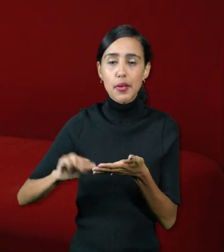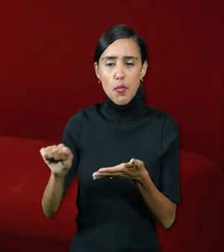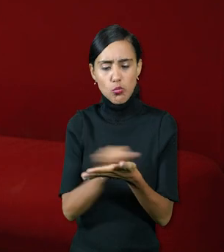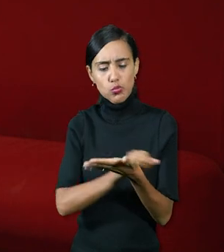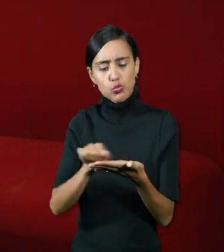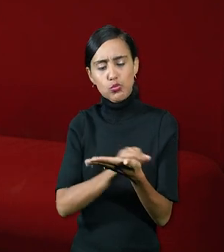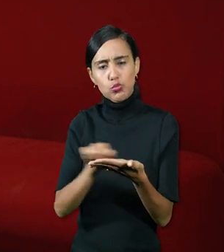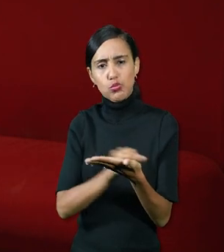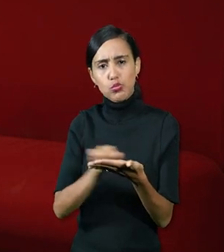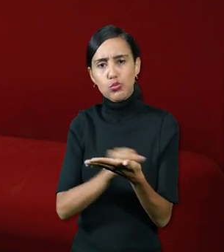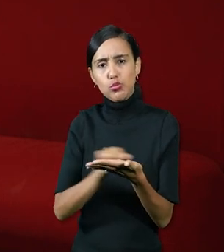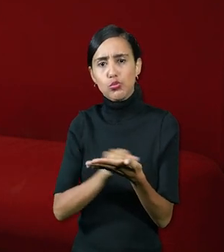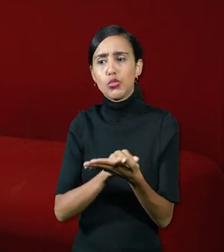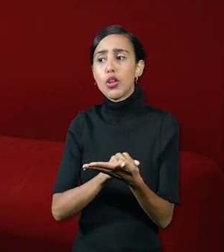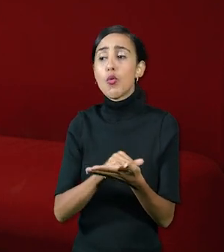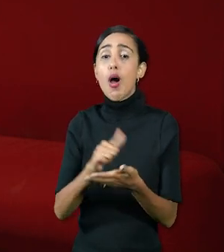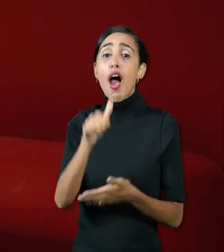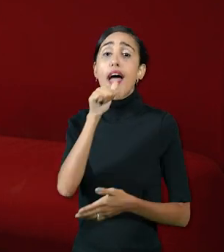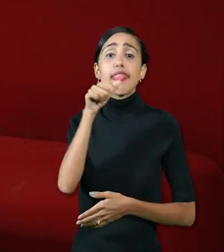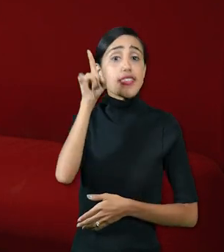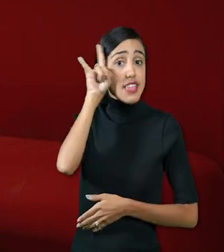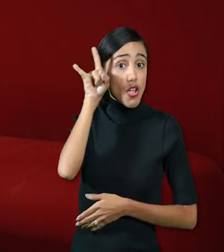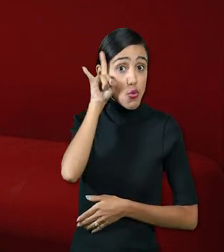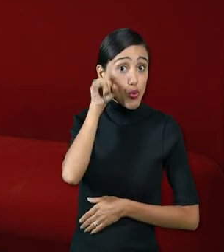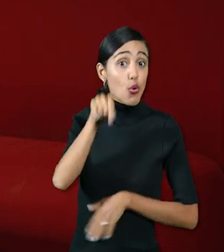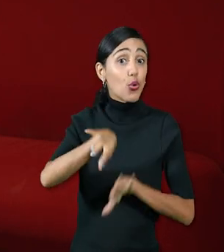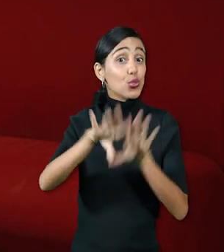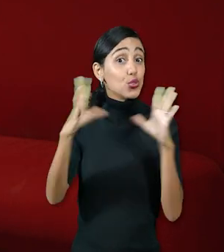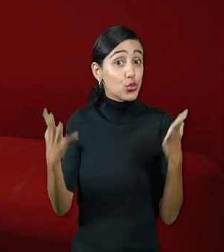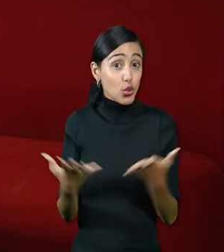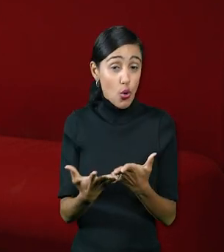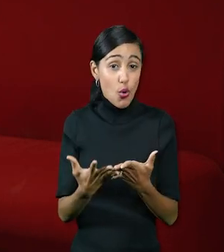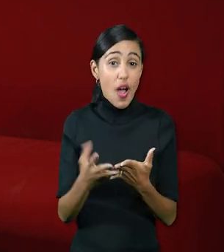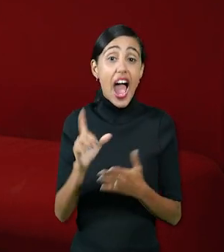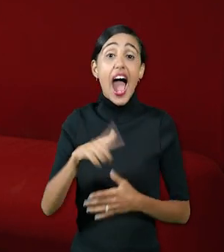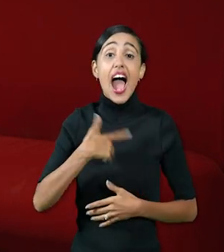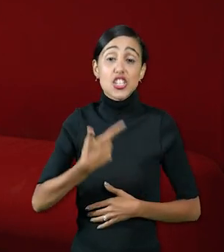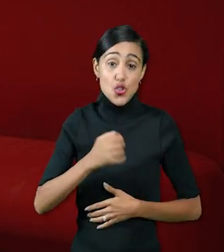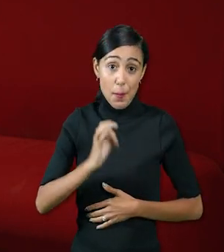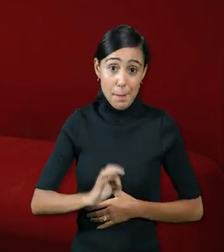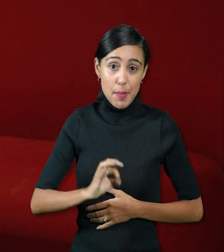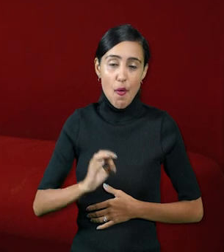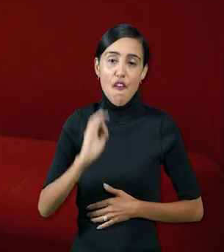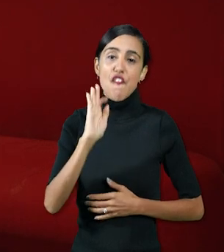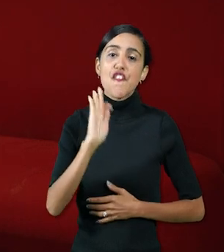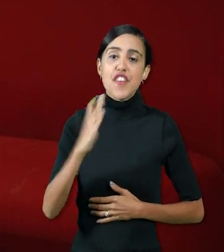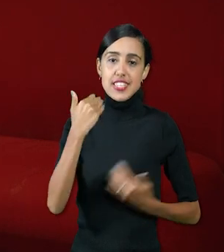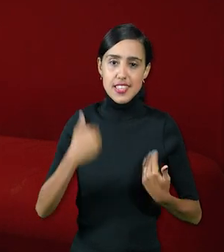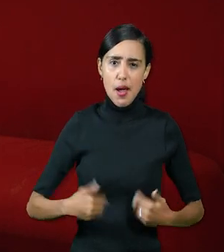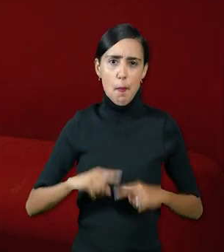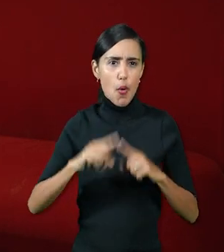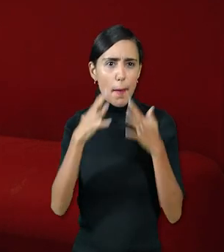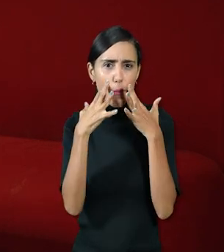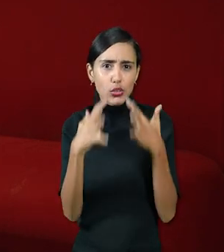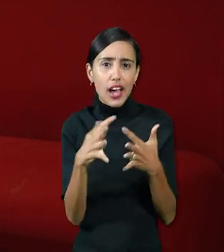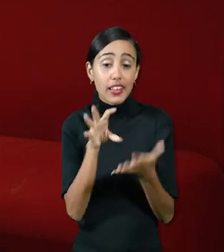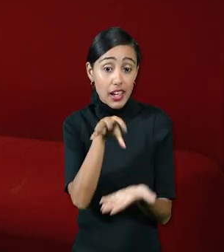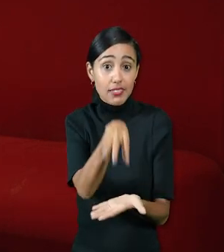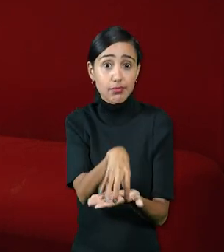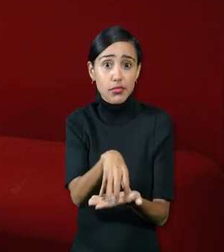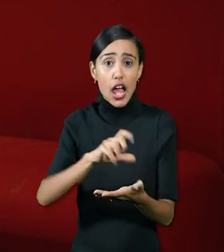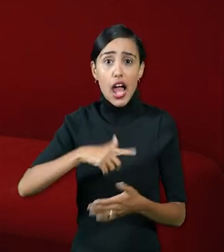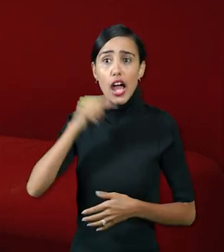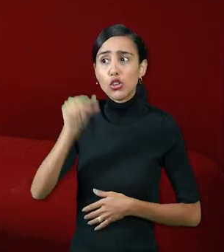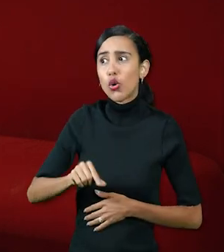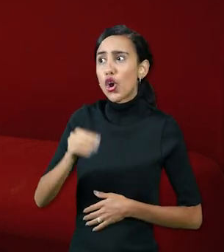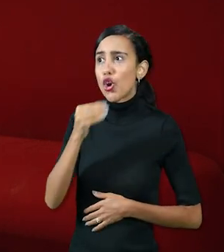una goma tomarse el desayuno todas esas son acciones físicas ¿Por qué son importantes? Porque cuando estamos haciendo una escena los actores no